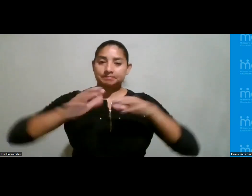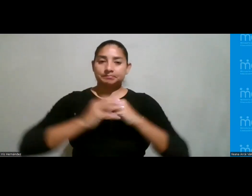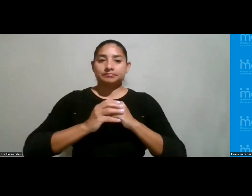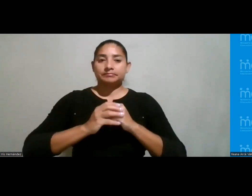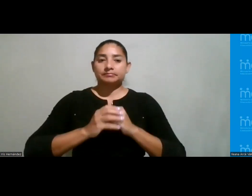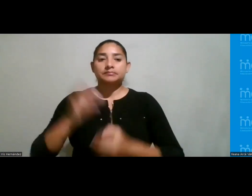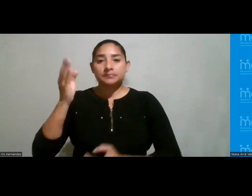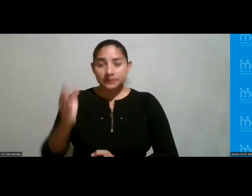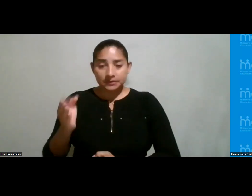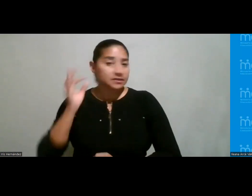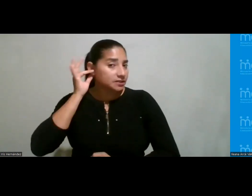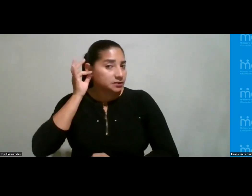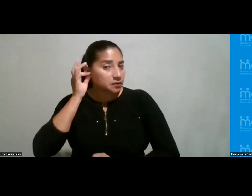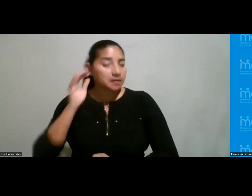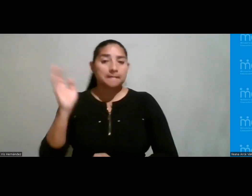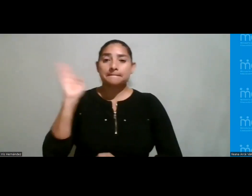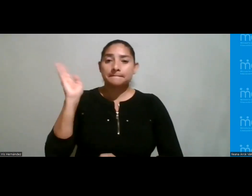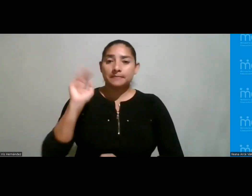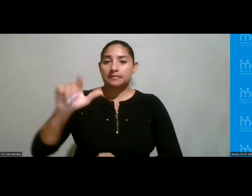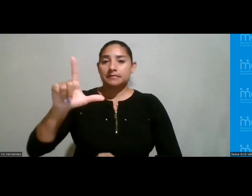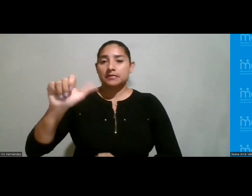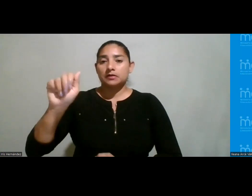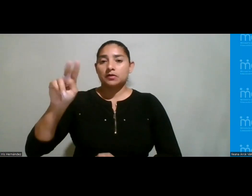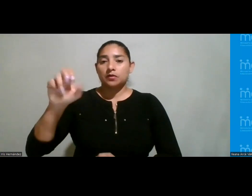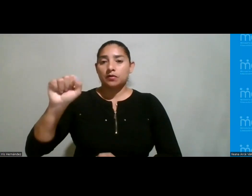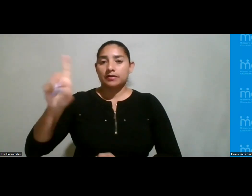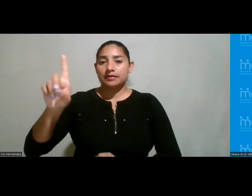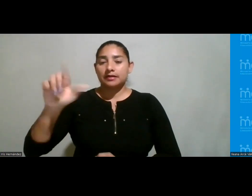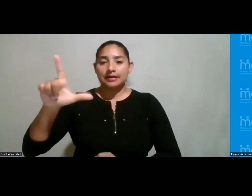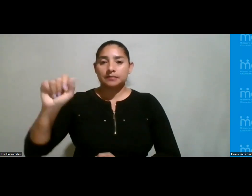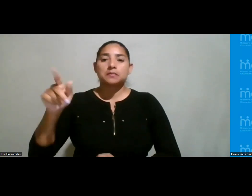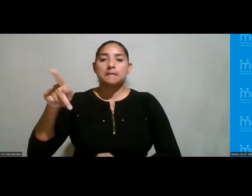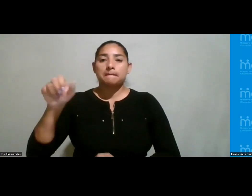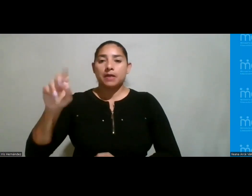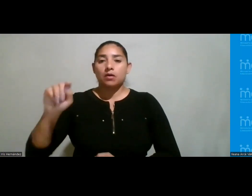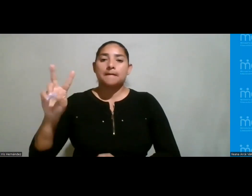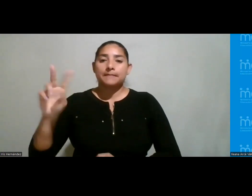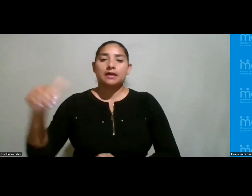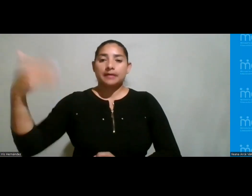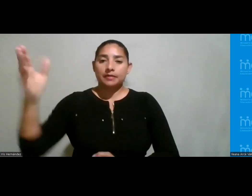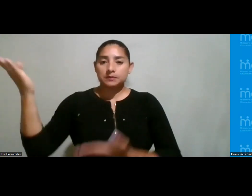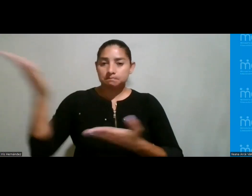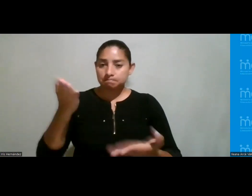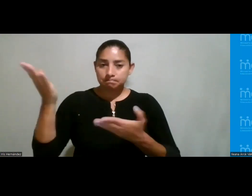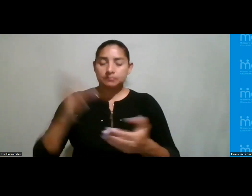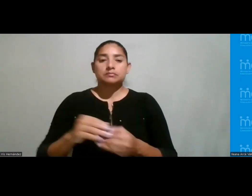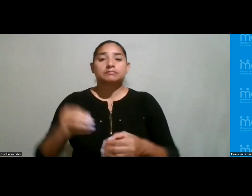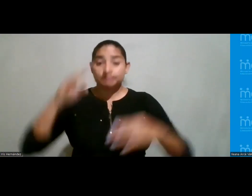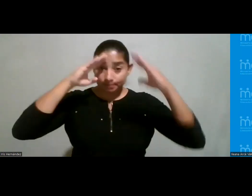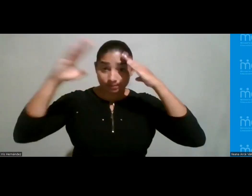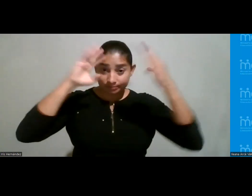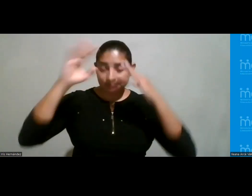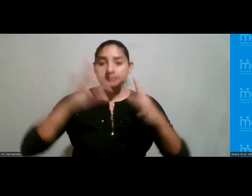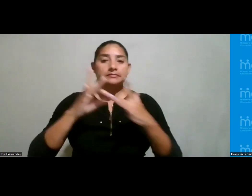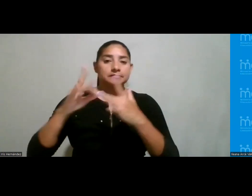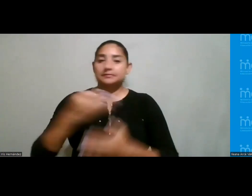señoras distinguidas panelistas, doña Leonora de Lemos, doña Paola Vega, que posteriormente estará presente. Pues un saludo especial.